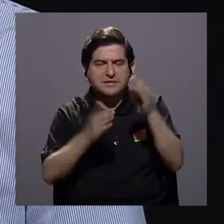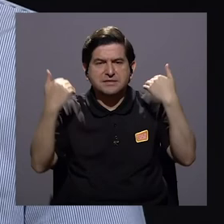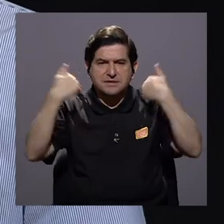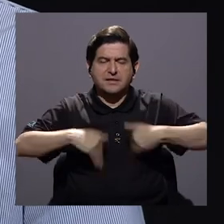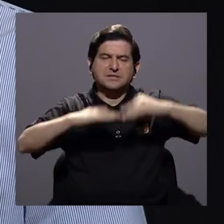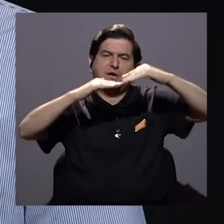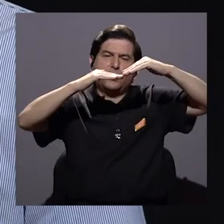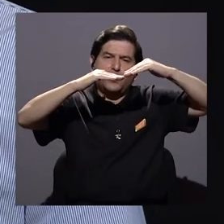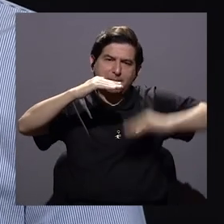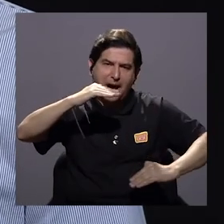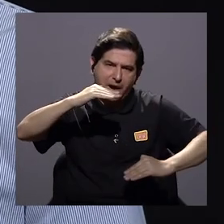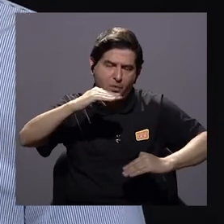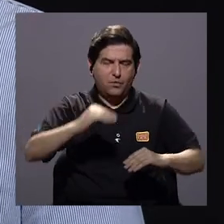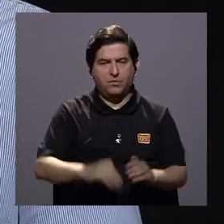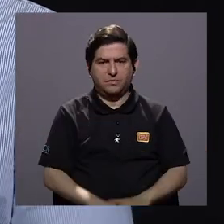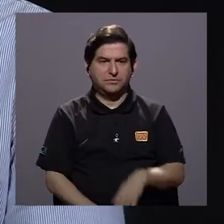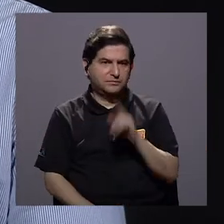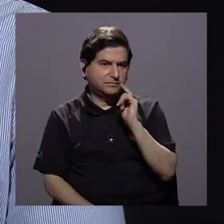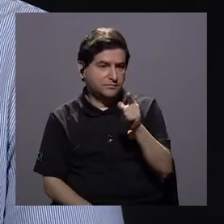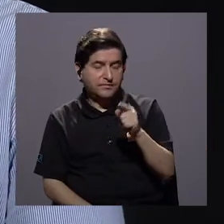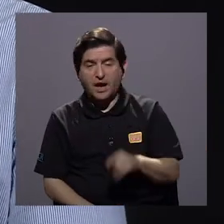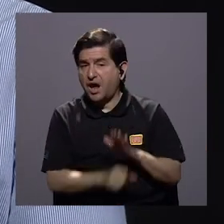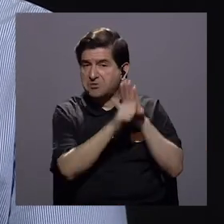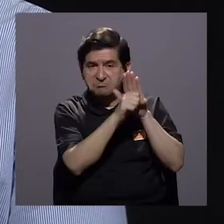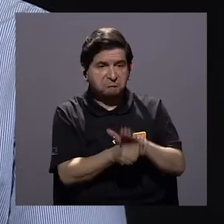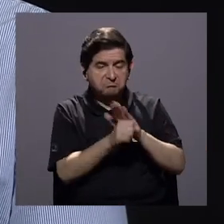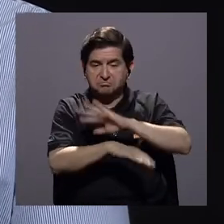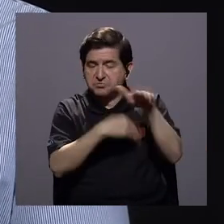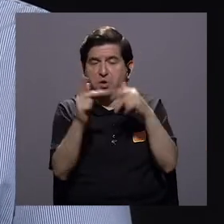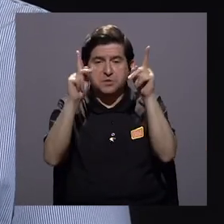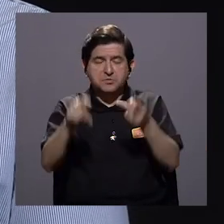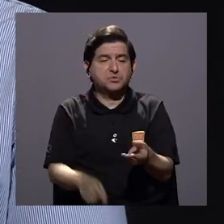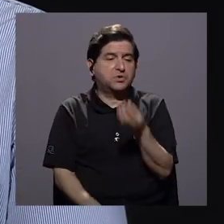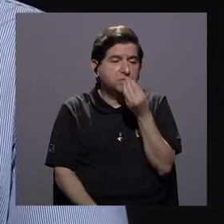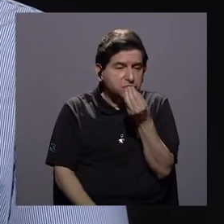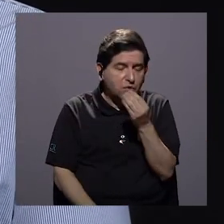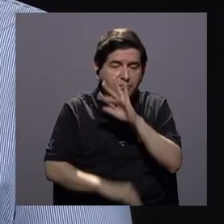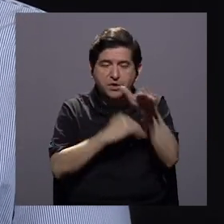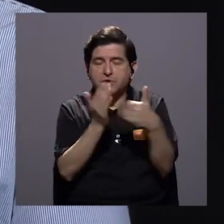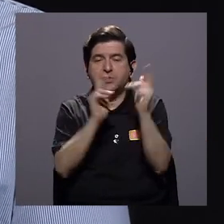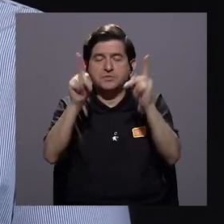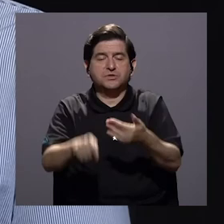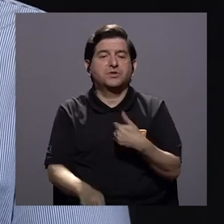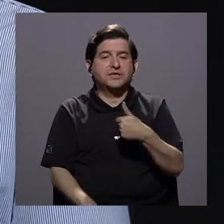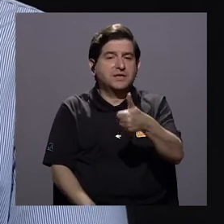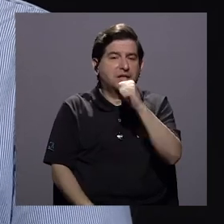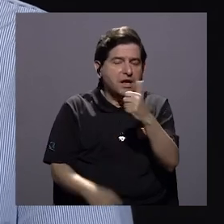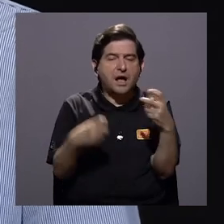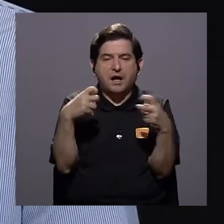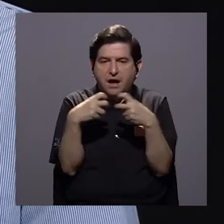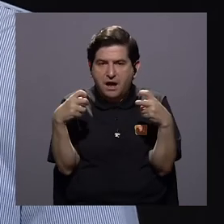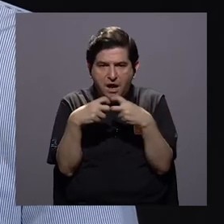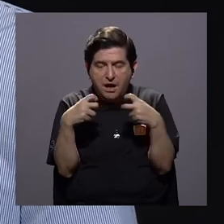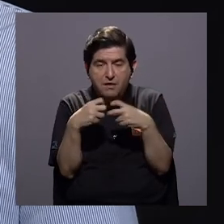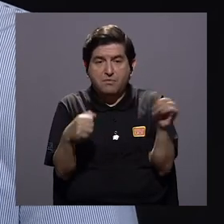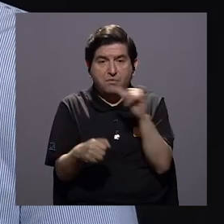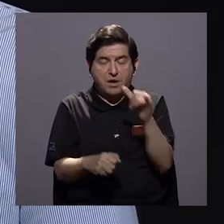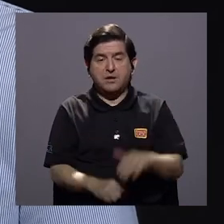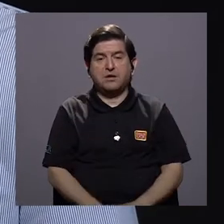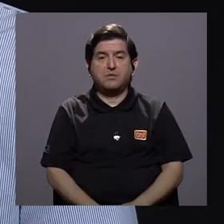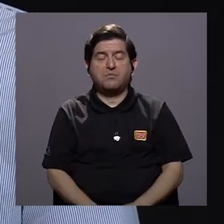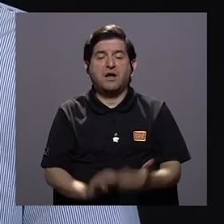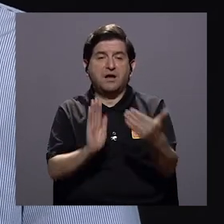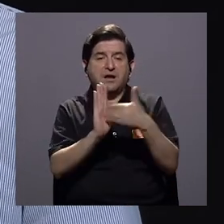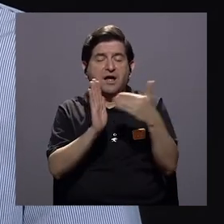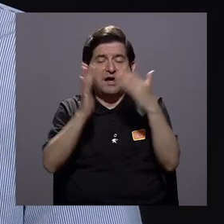muy bajo en los cuales si no hay presión para que toda la gente coma para que toda la gente tenga agua, electricidad también